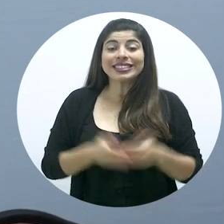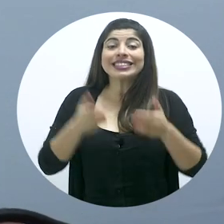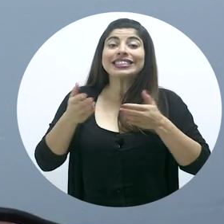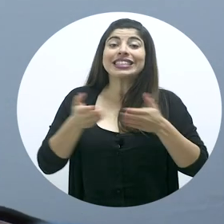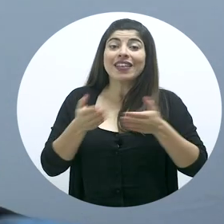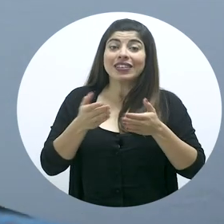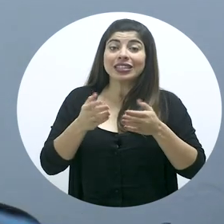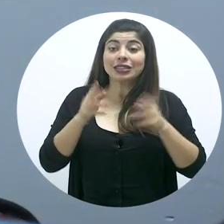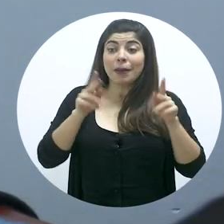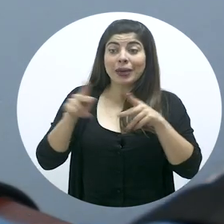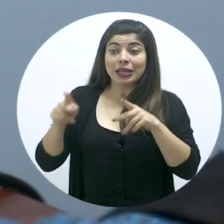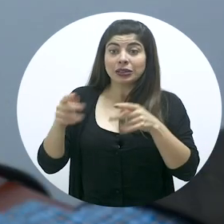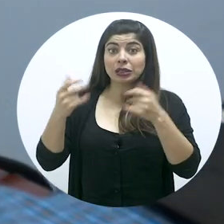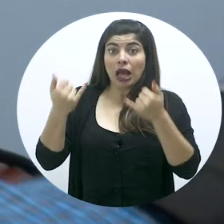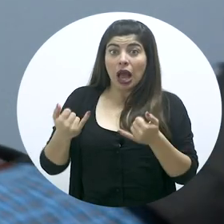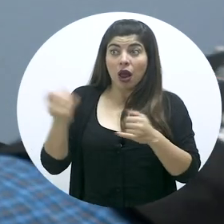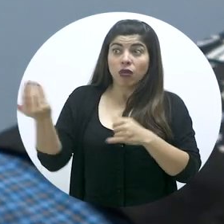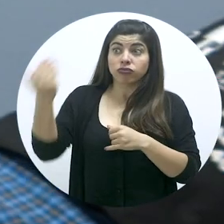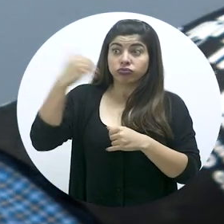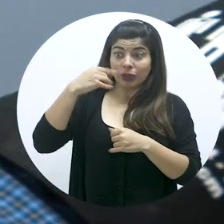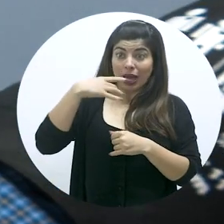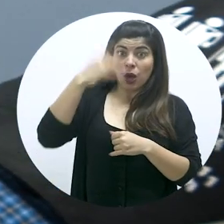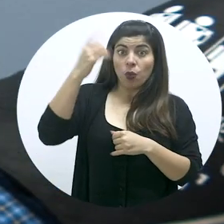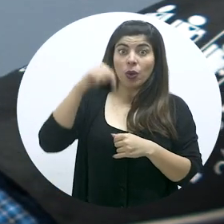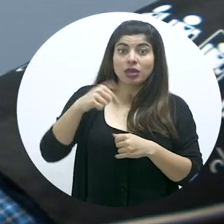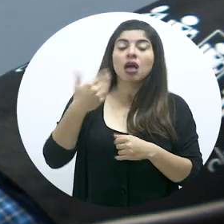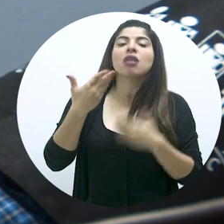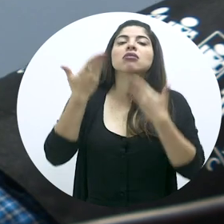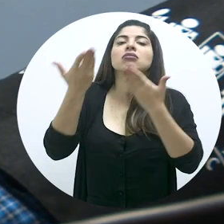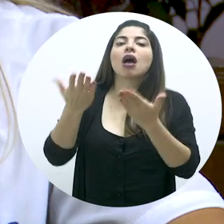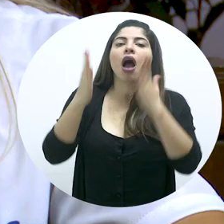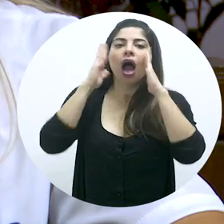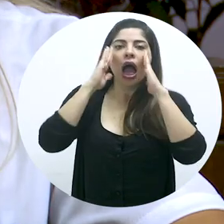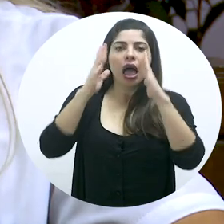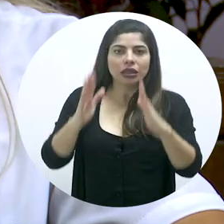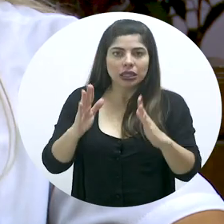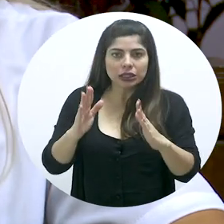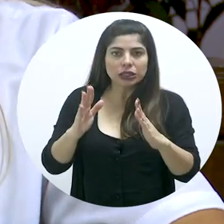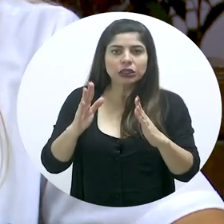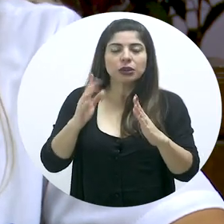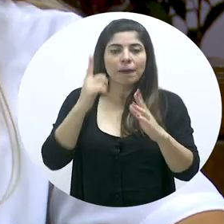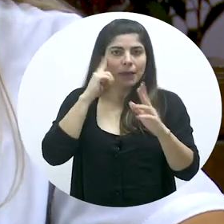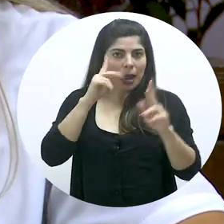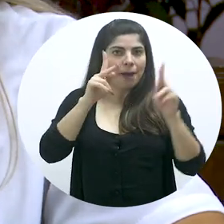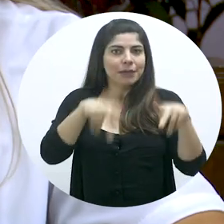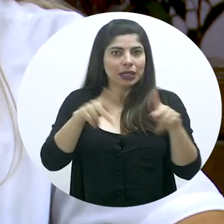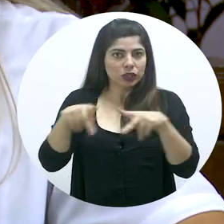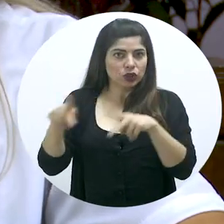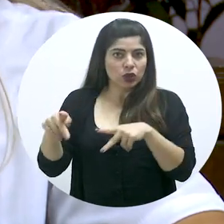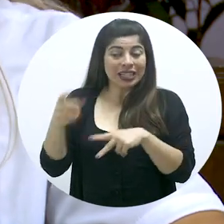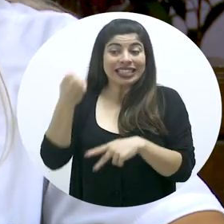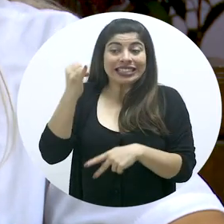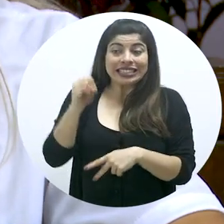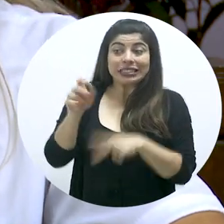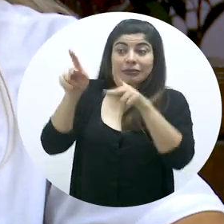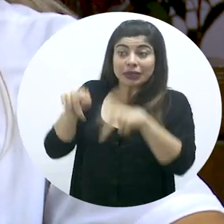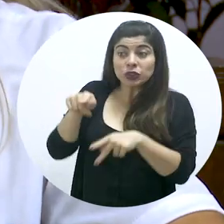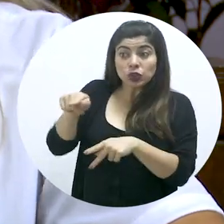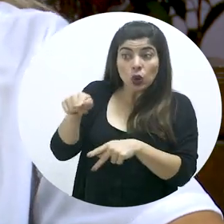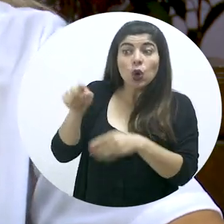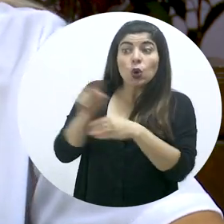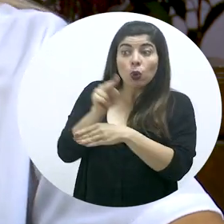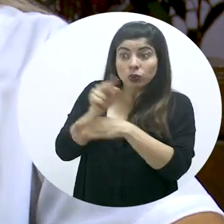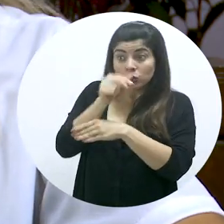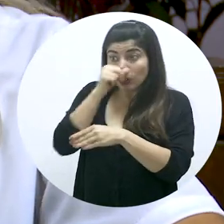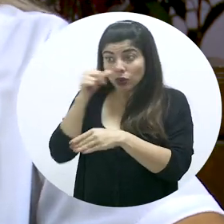Los servicios que las personas pueden encontrar aquí es atención tanto para las personas que se encuentran en consumo